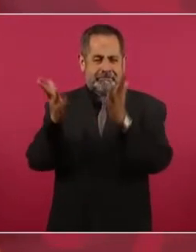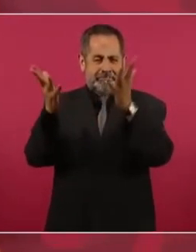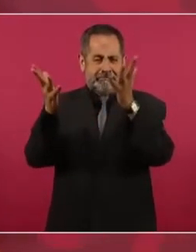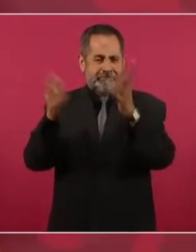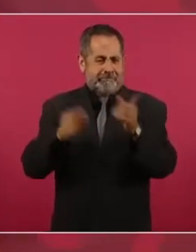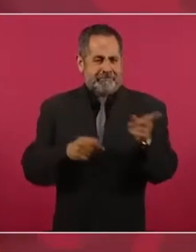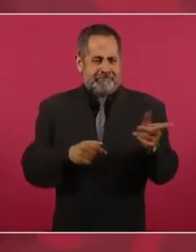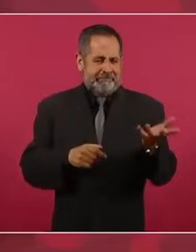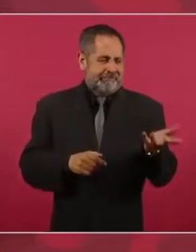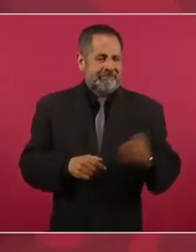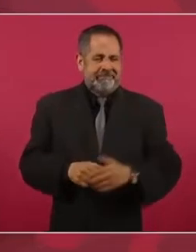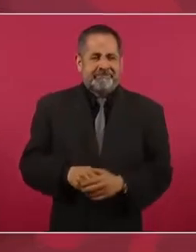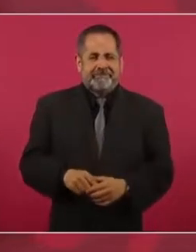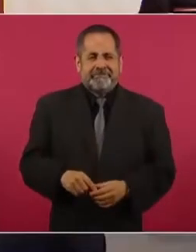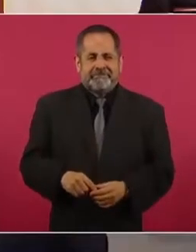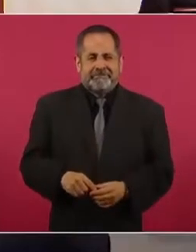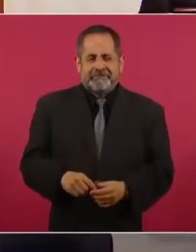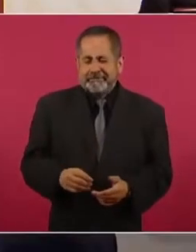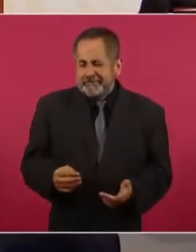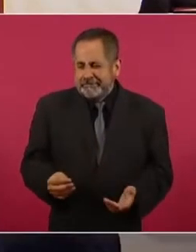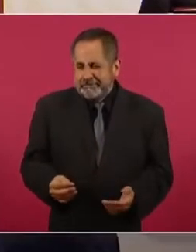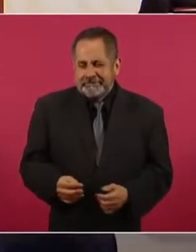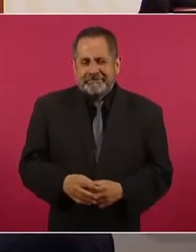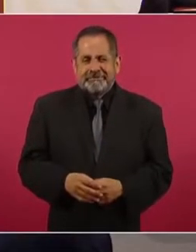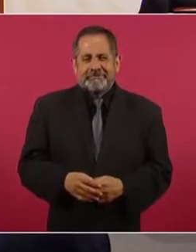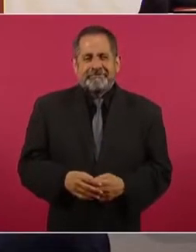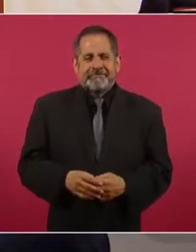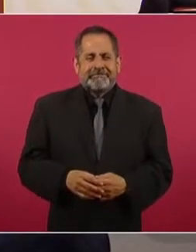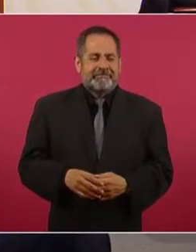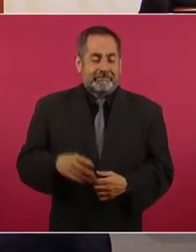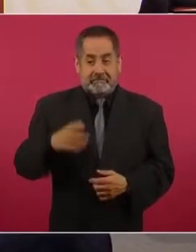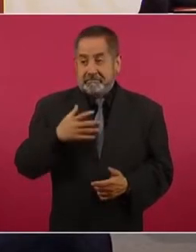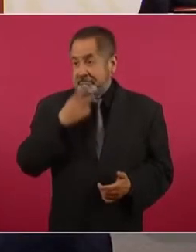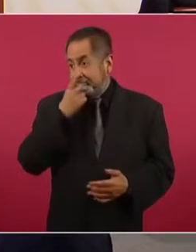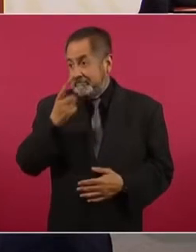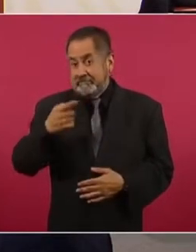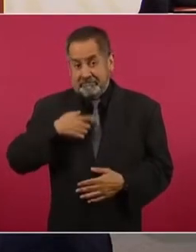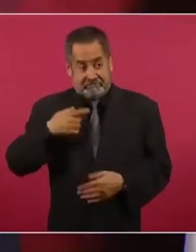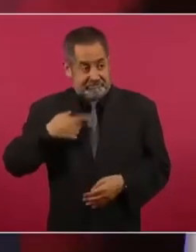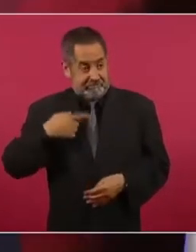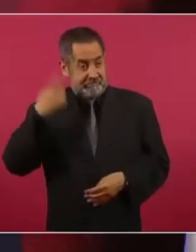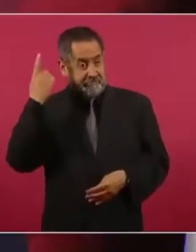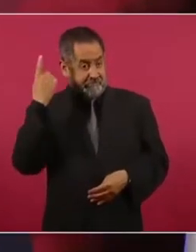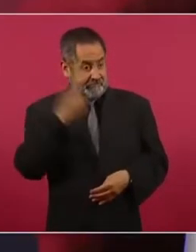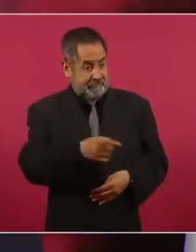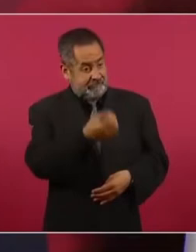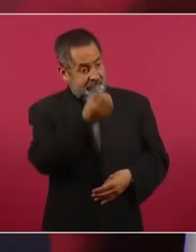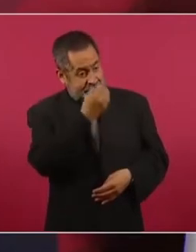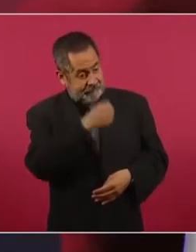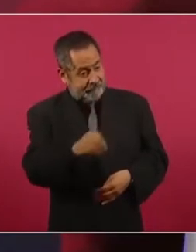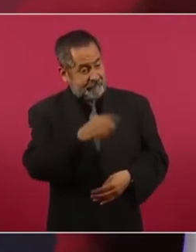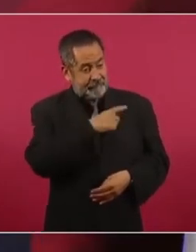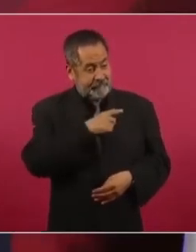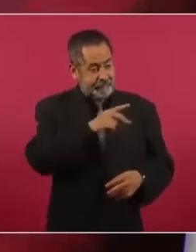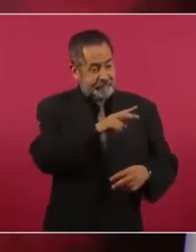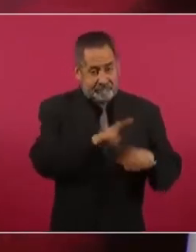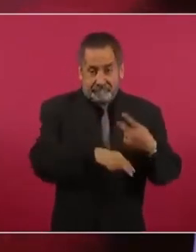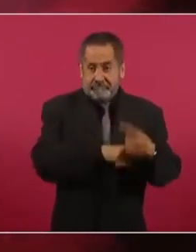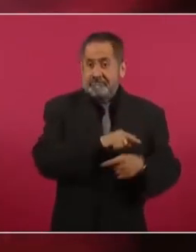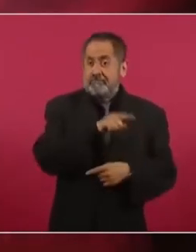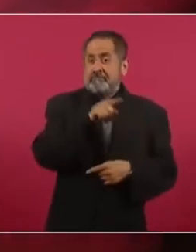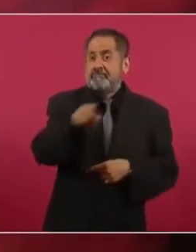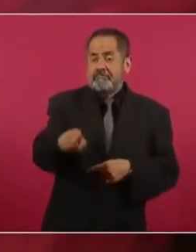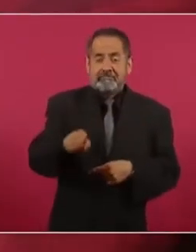O sea, los estamos obligando a volar a partir